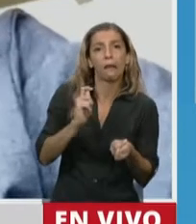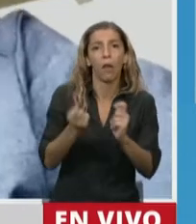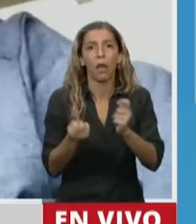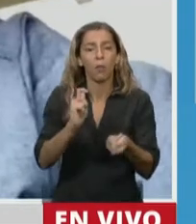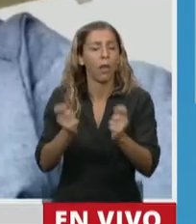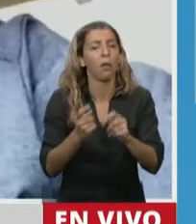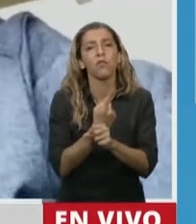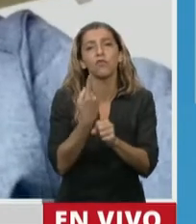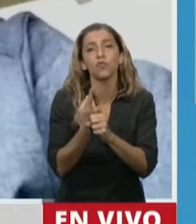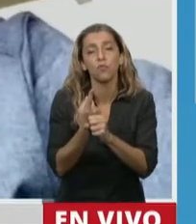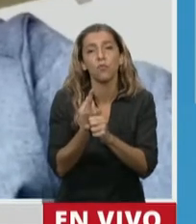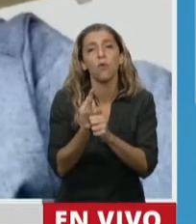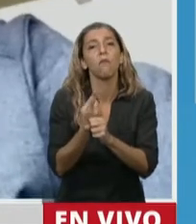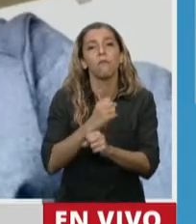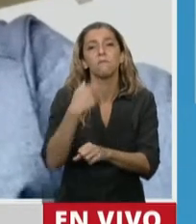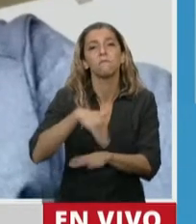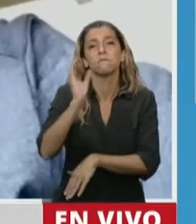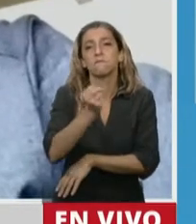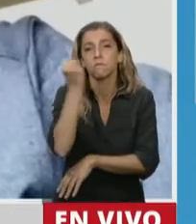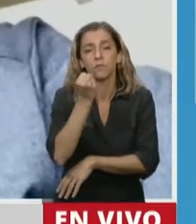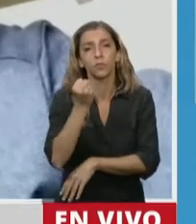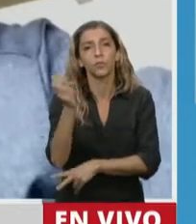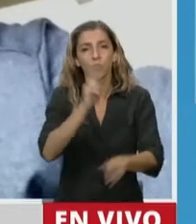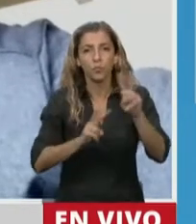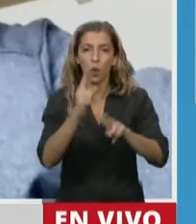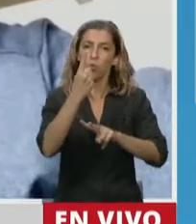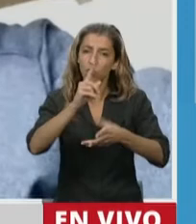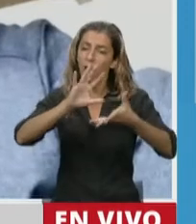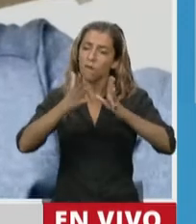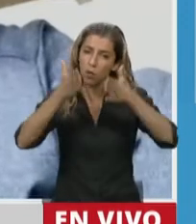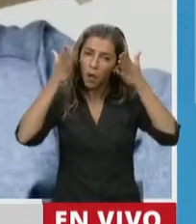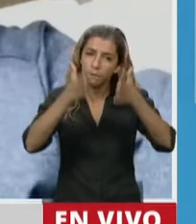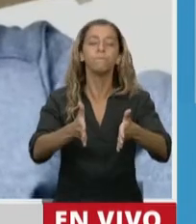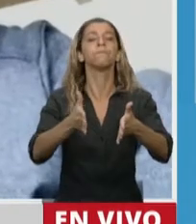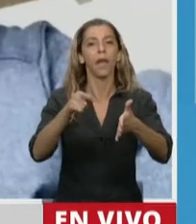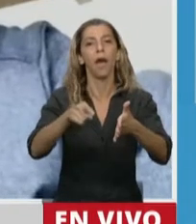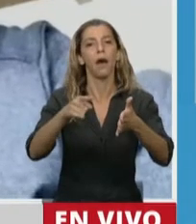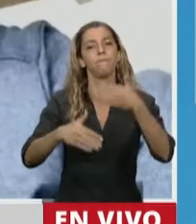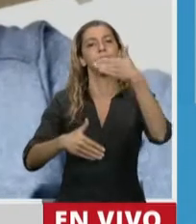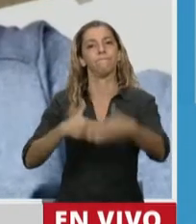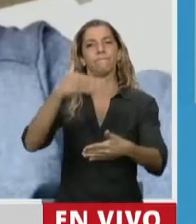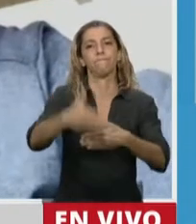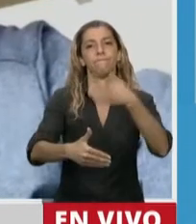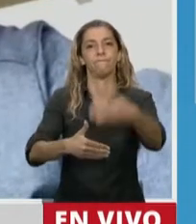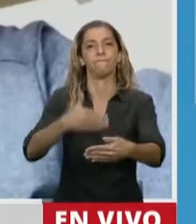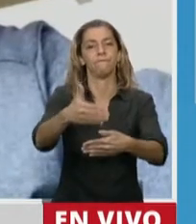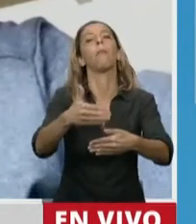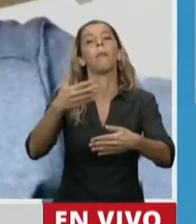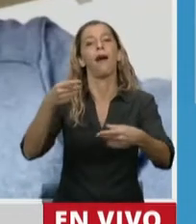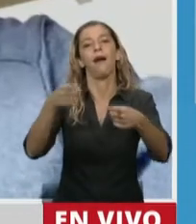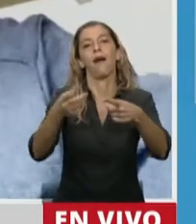otro, porque así es como se termina dando vuelta y girando en falso y no se llega a ningún lado.